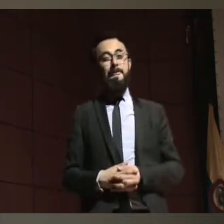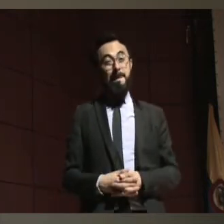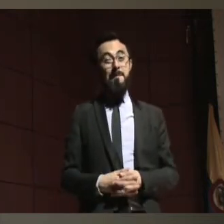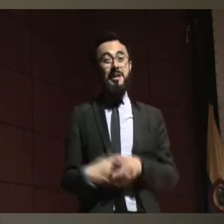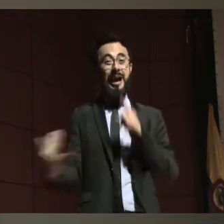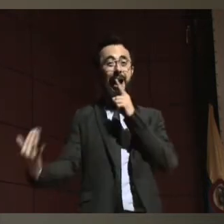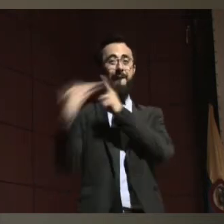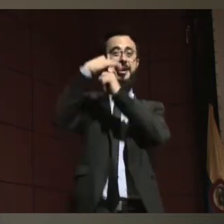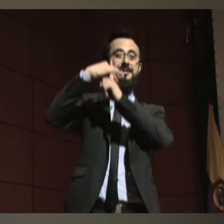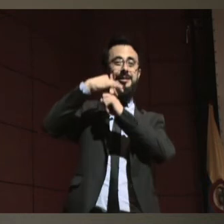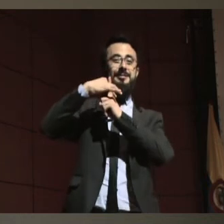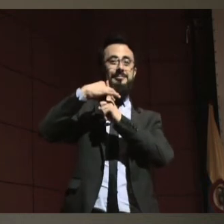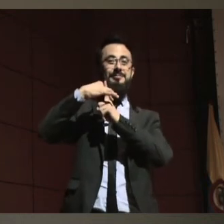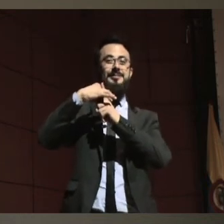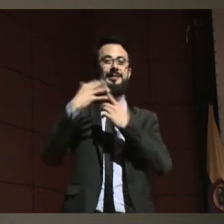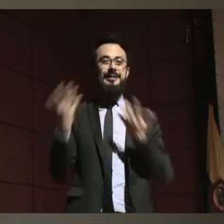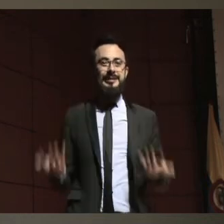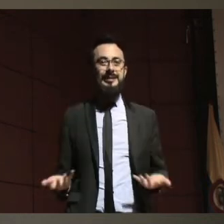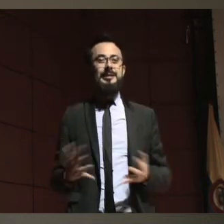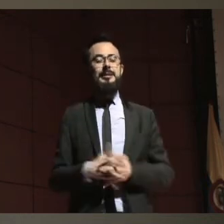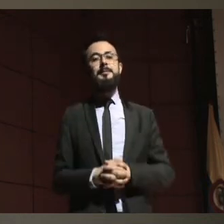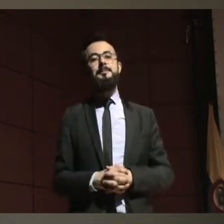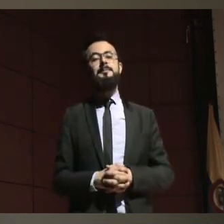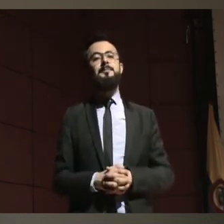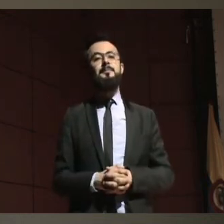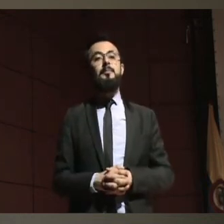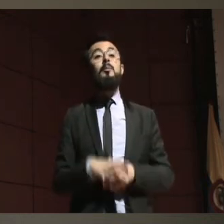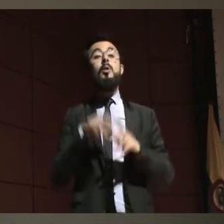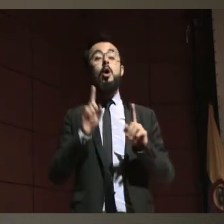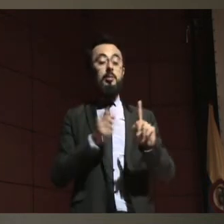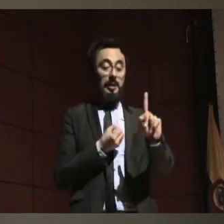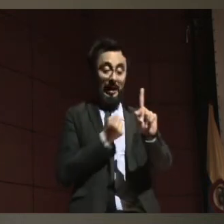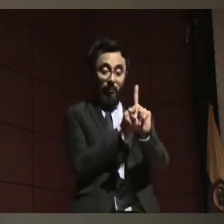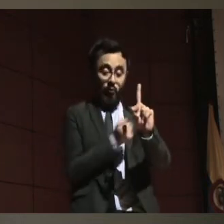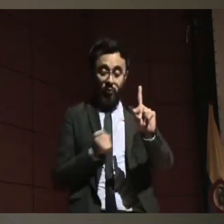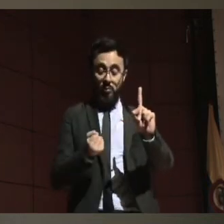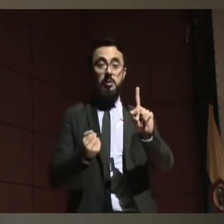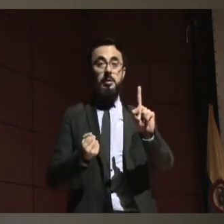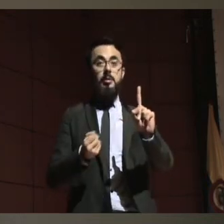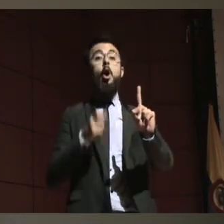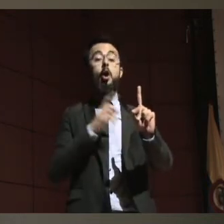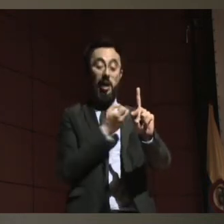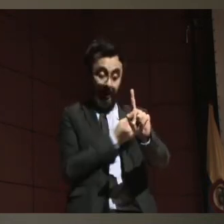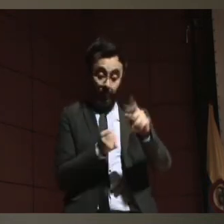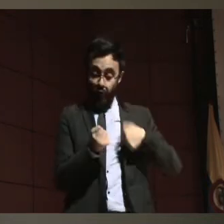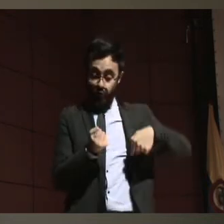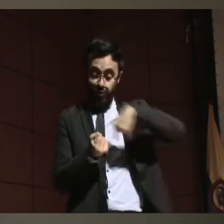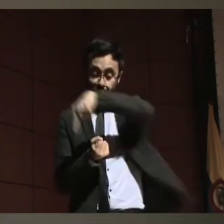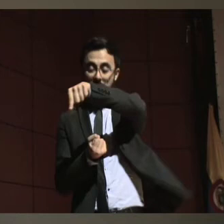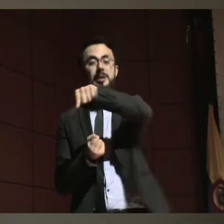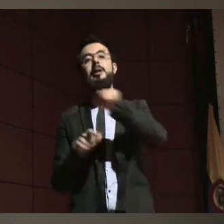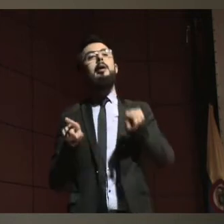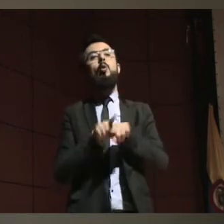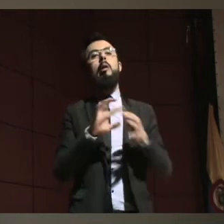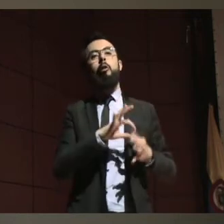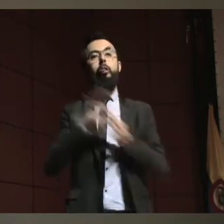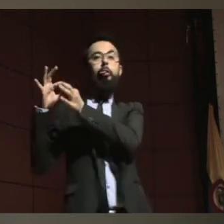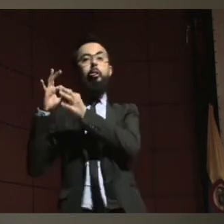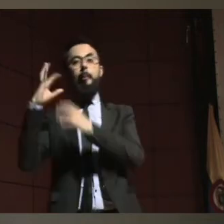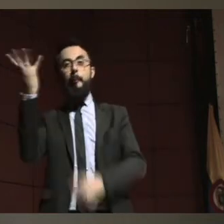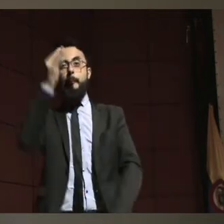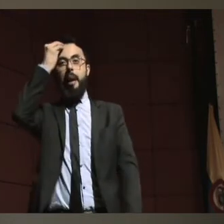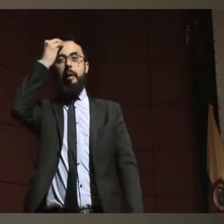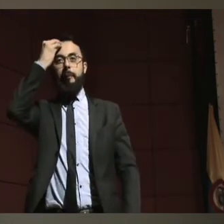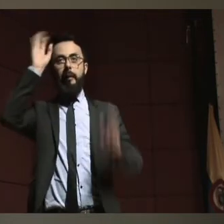a través de esos apoyos. Pero los apoyos también tienen un paradigma, como todo lo que nosotros manejamos.